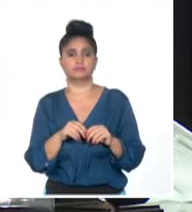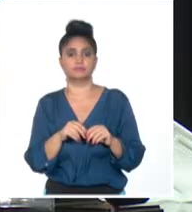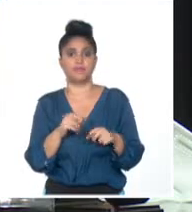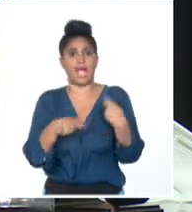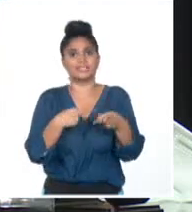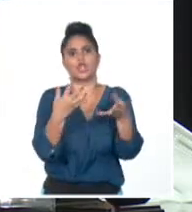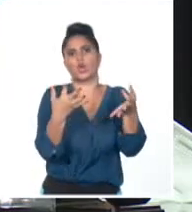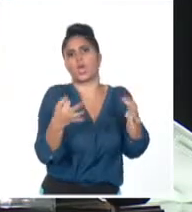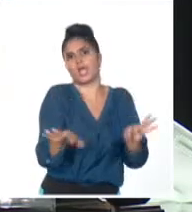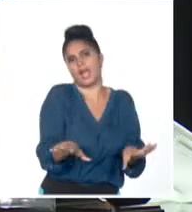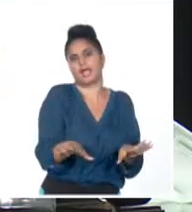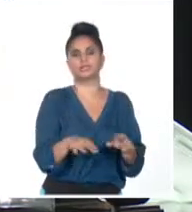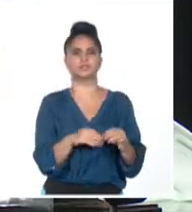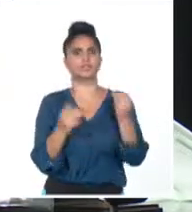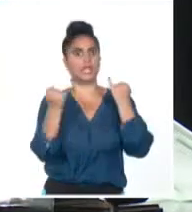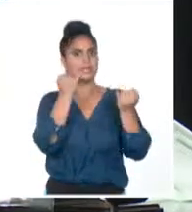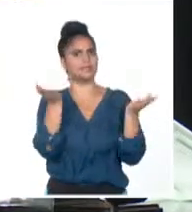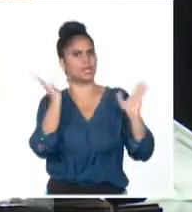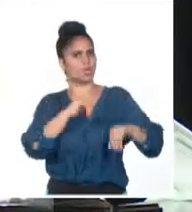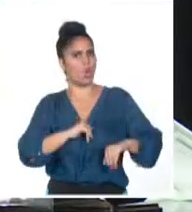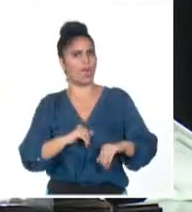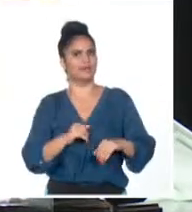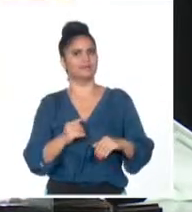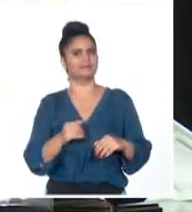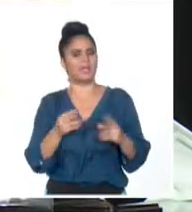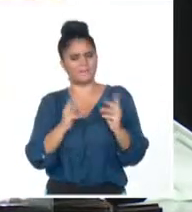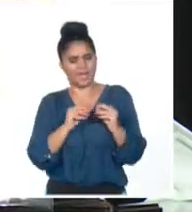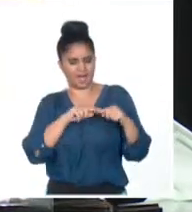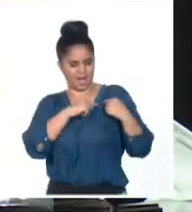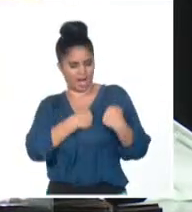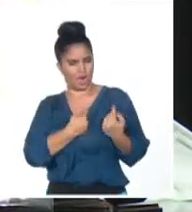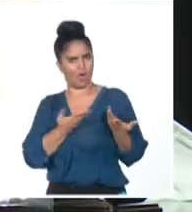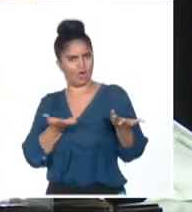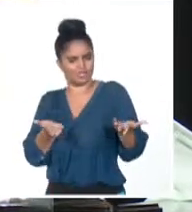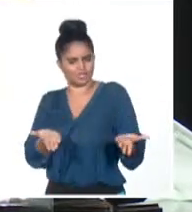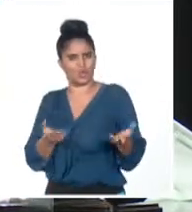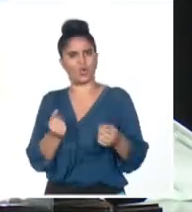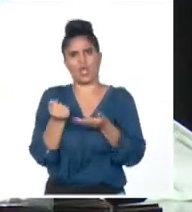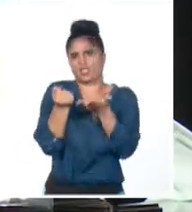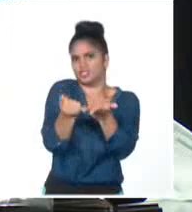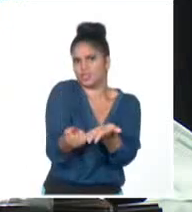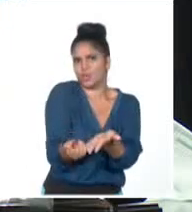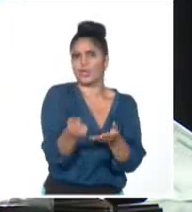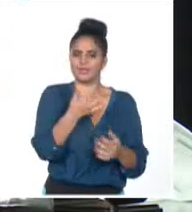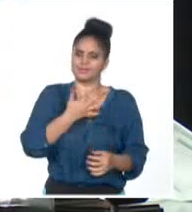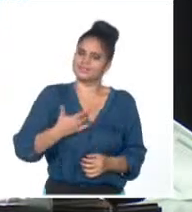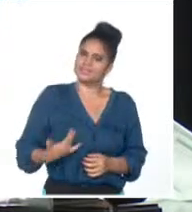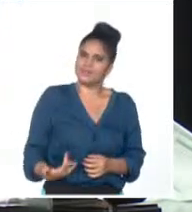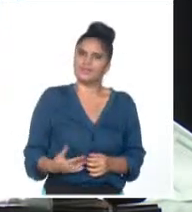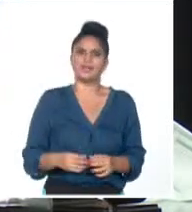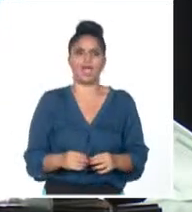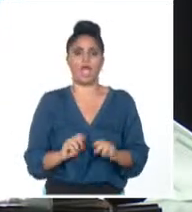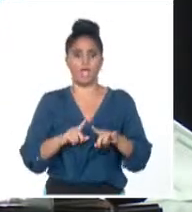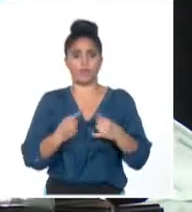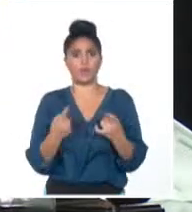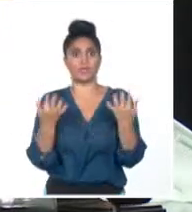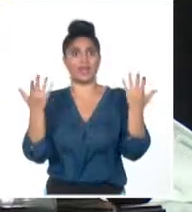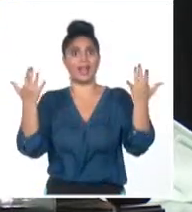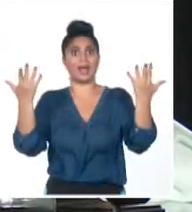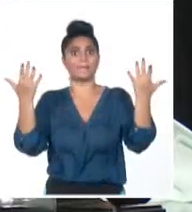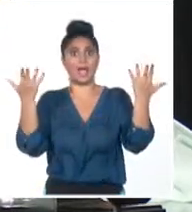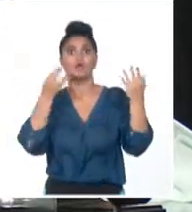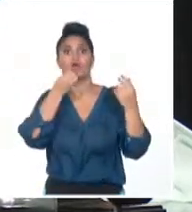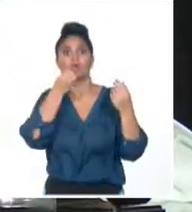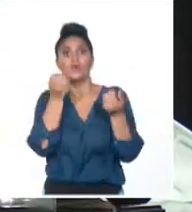vida. Eso es lo que nos hace diferente al resto de las profesiones, porque tenemos en nuestras manos el